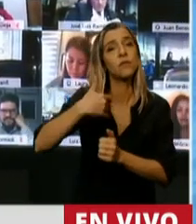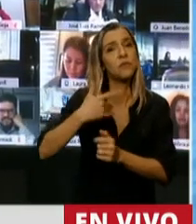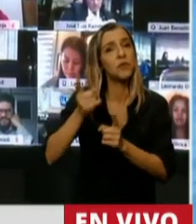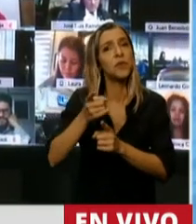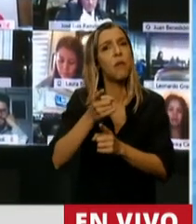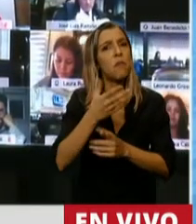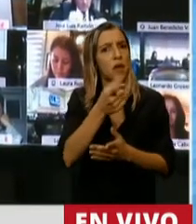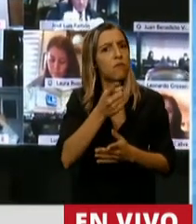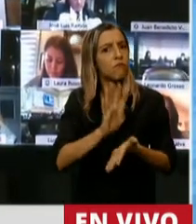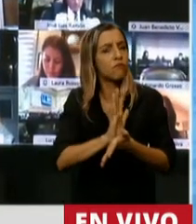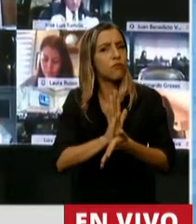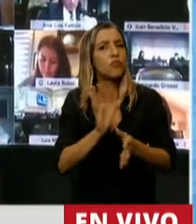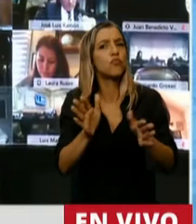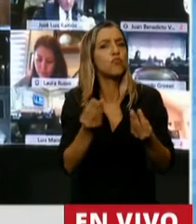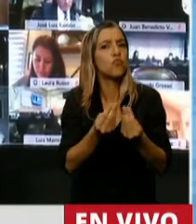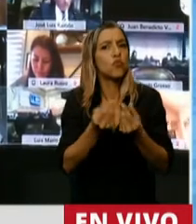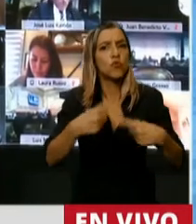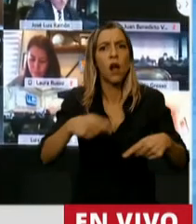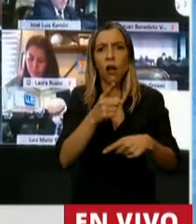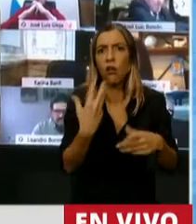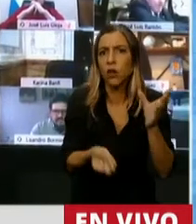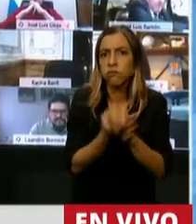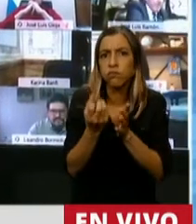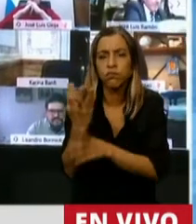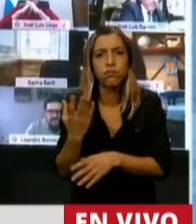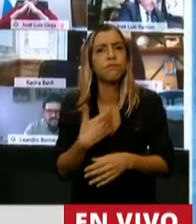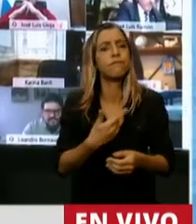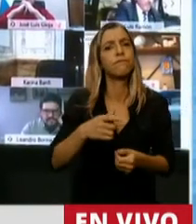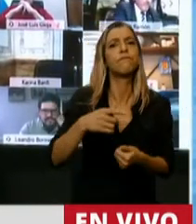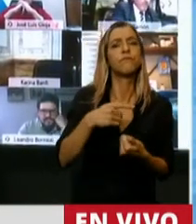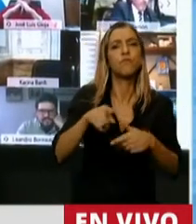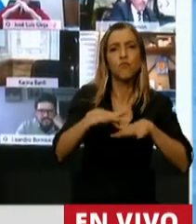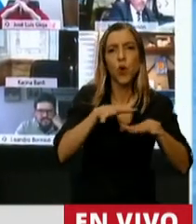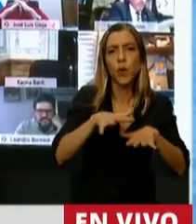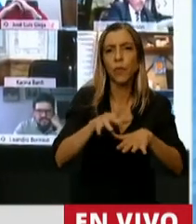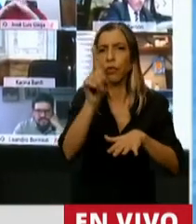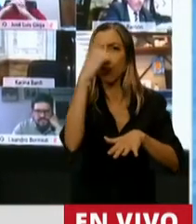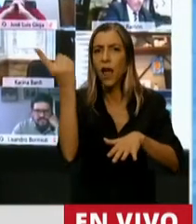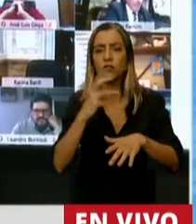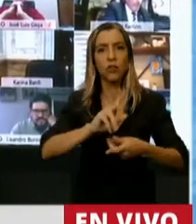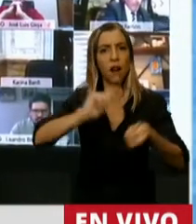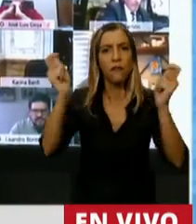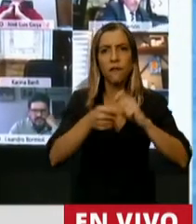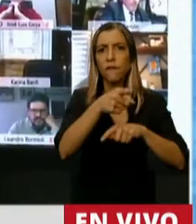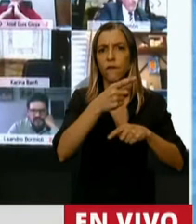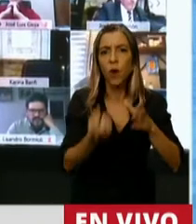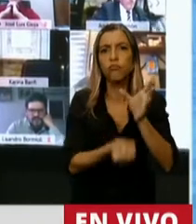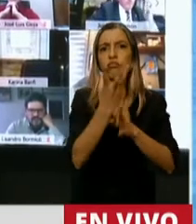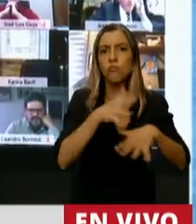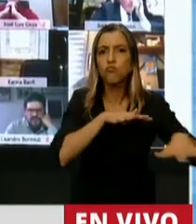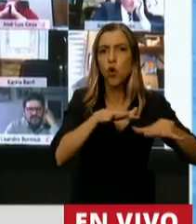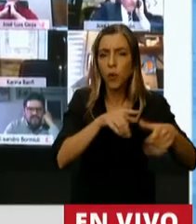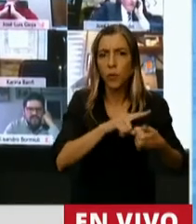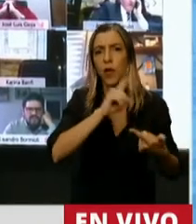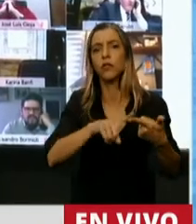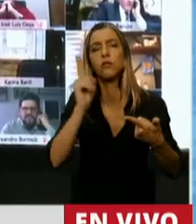importantes. Fue fundador del MNR, el Movimiento Nacional Reformista, fue uno de los fundadores también